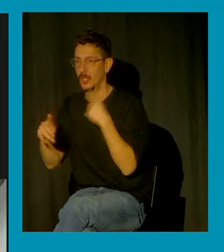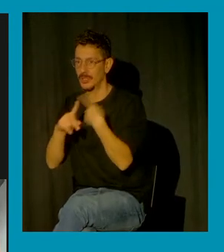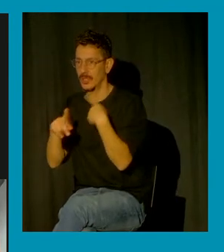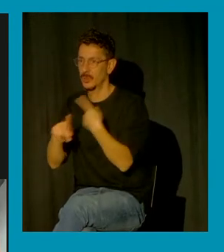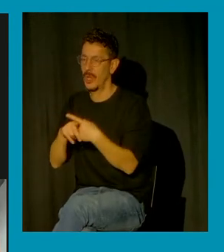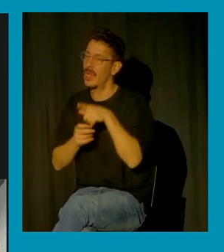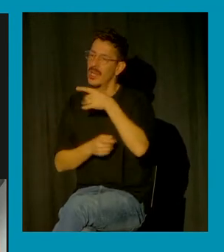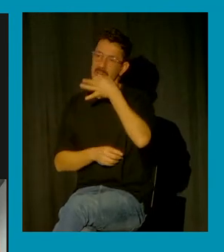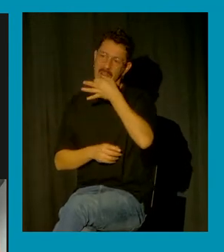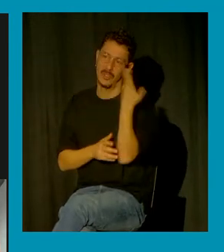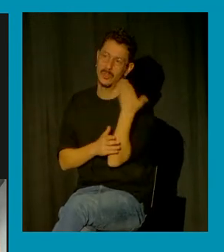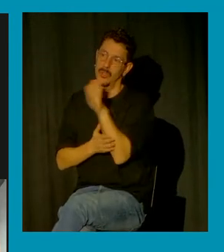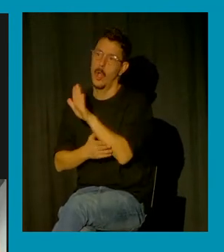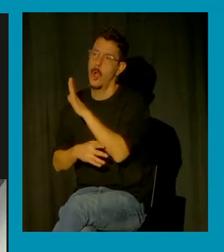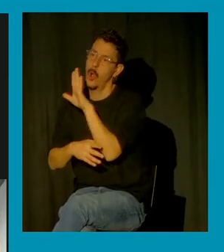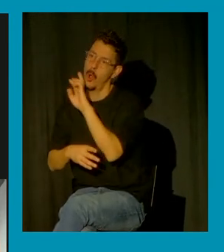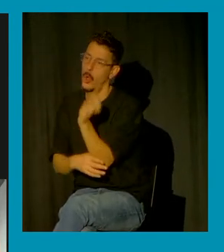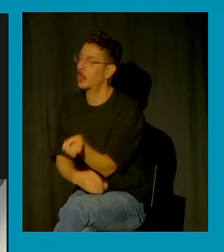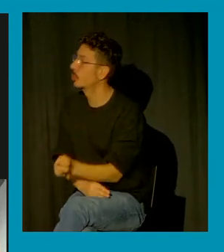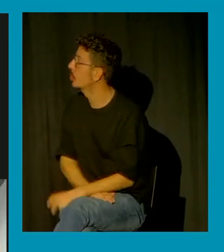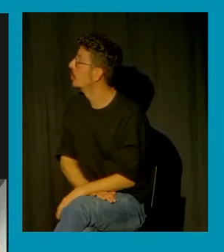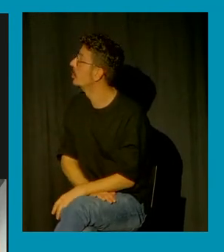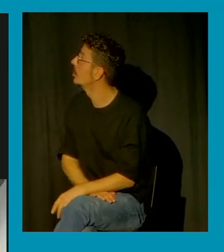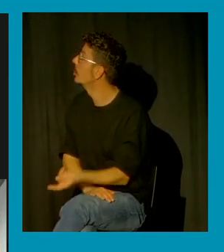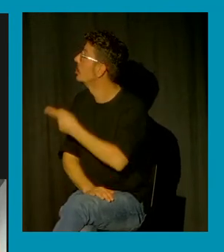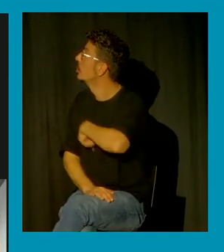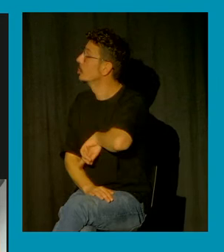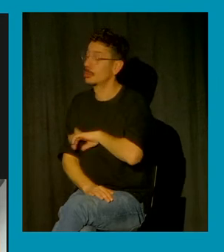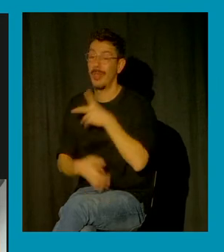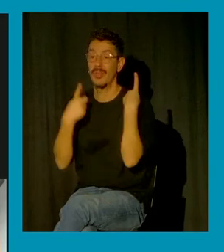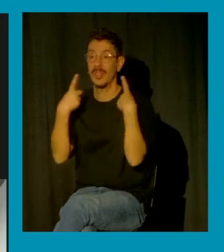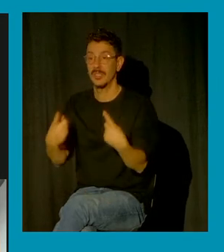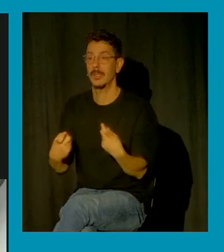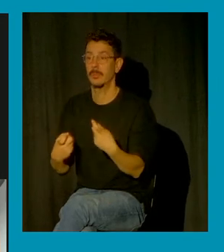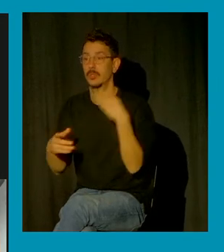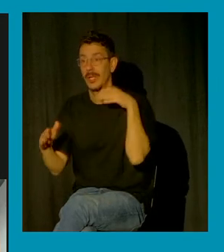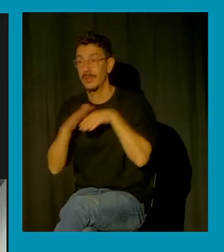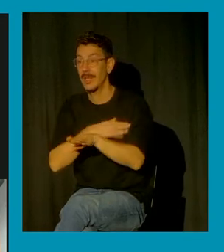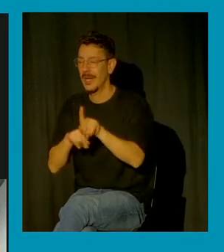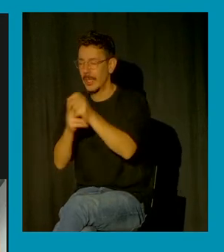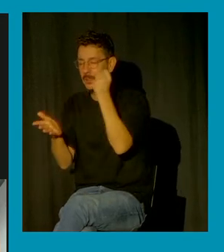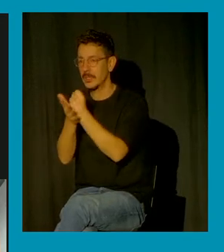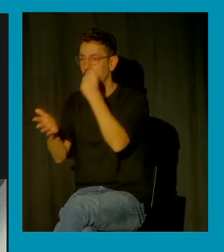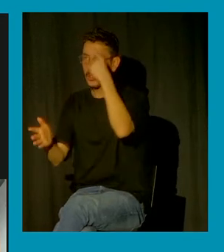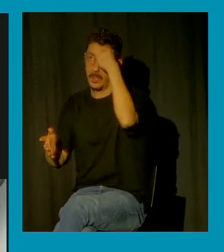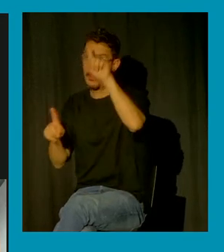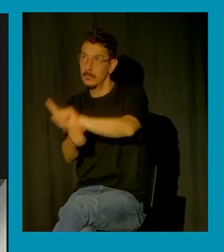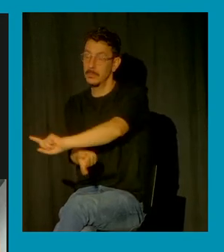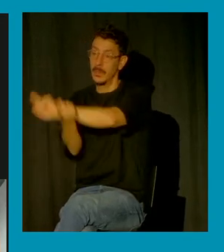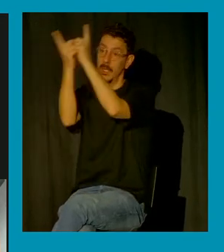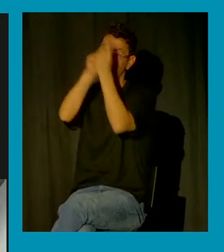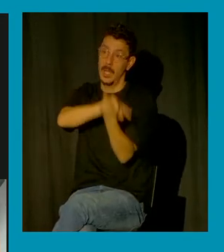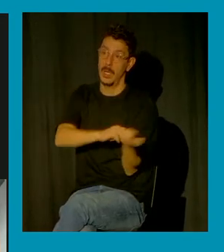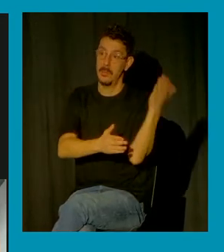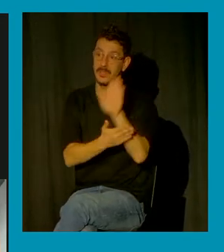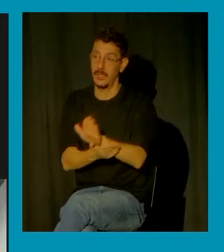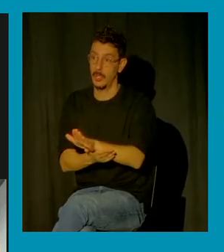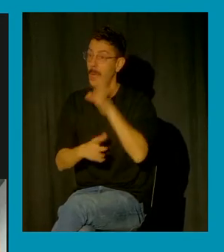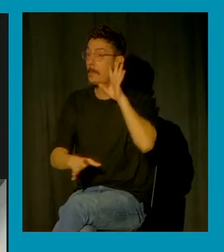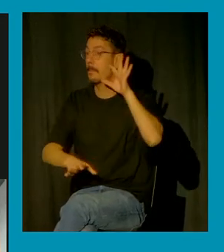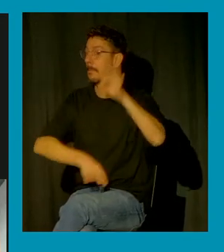Gentileschi y que necesitamos centrar en lo simbólico para cambiar las representaciones sobre el peligro sexual